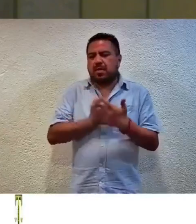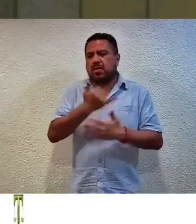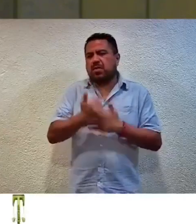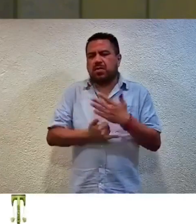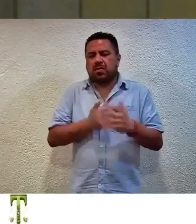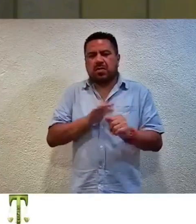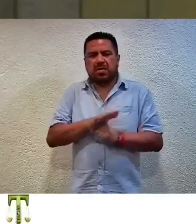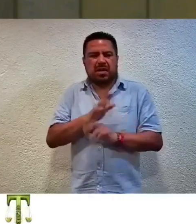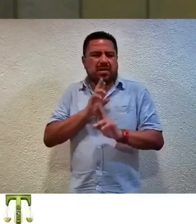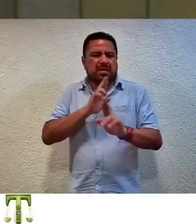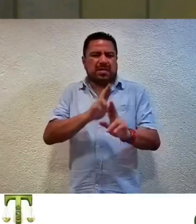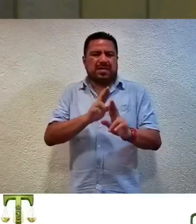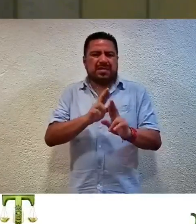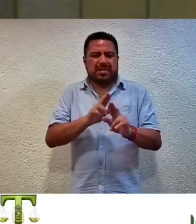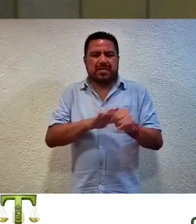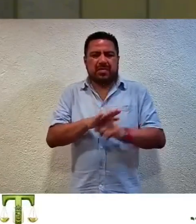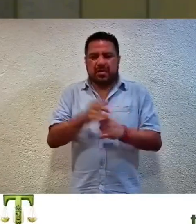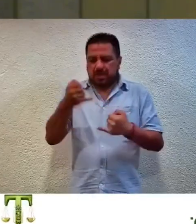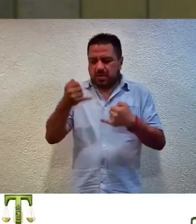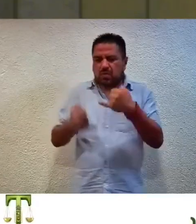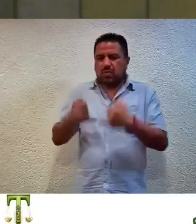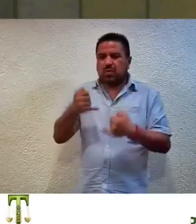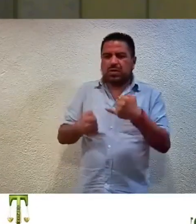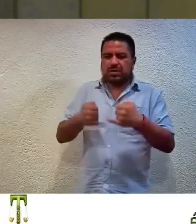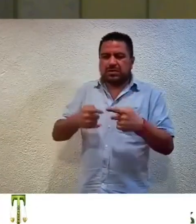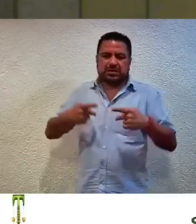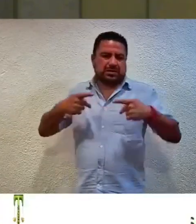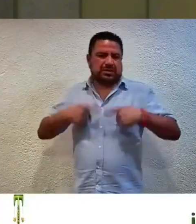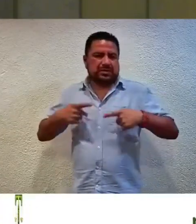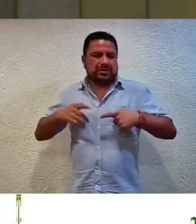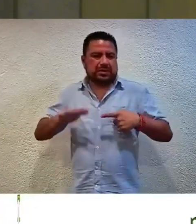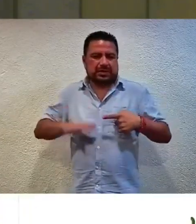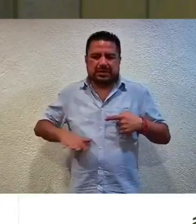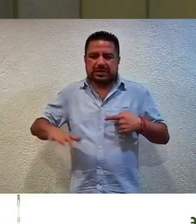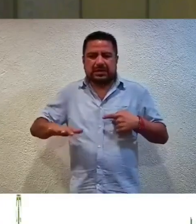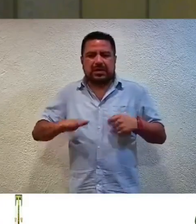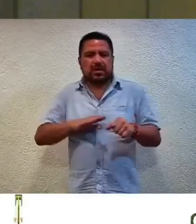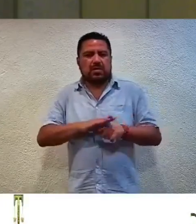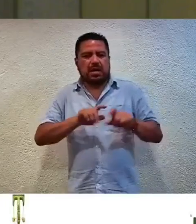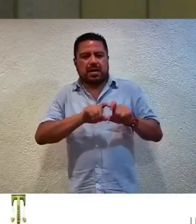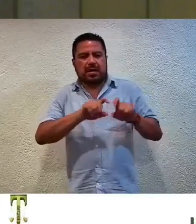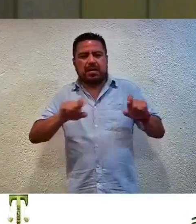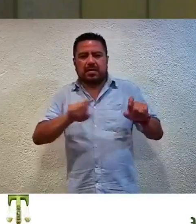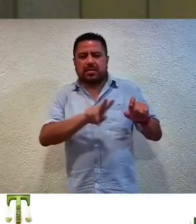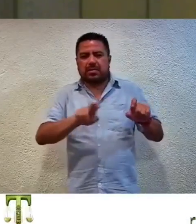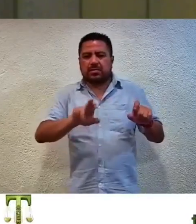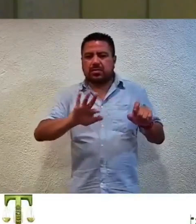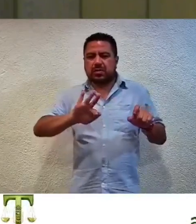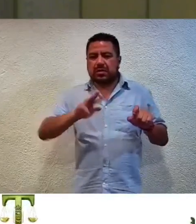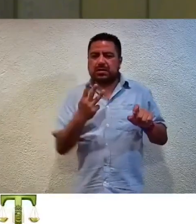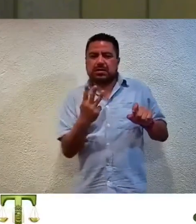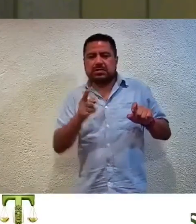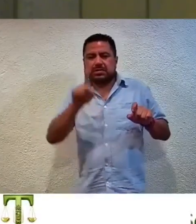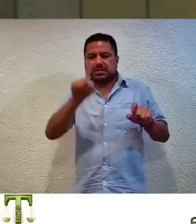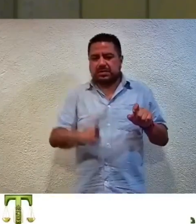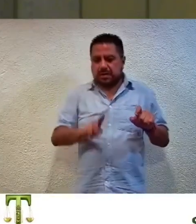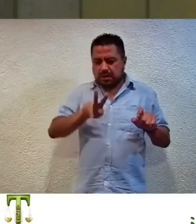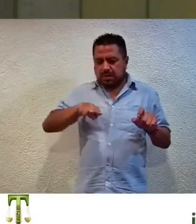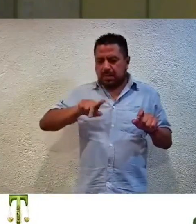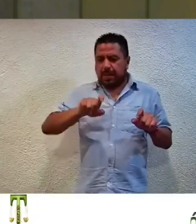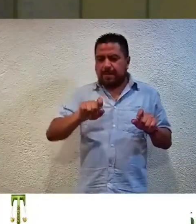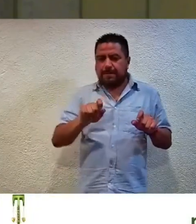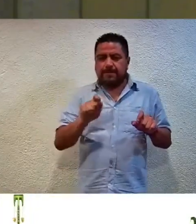de resolución relativo a un juicio de la ciudadanía con clave de identificación 243, diagonal 2024,